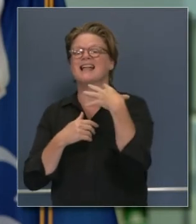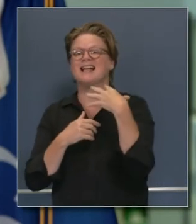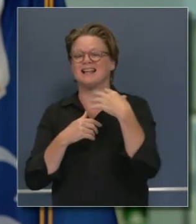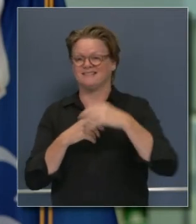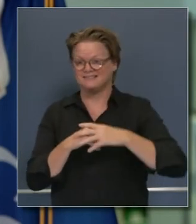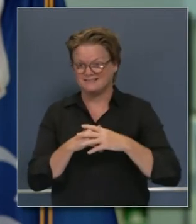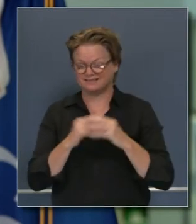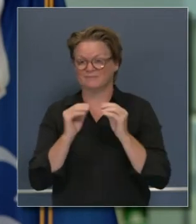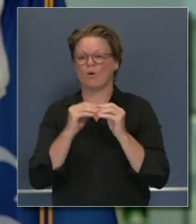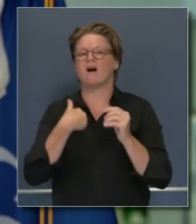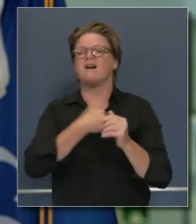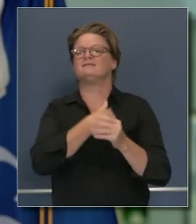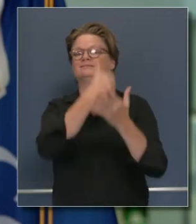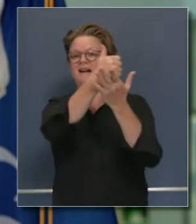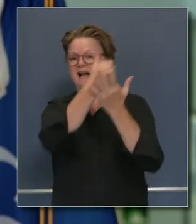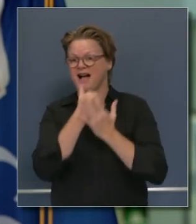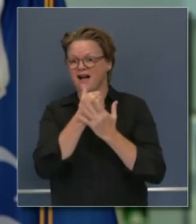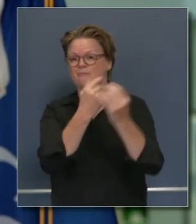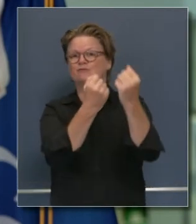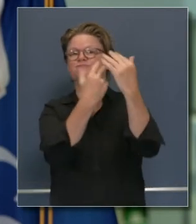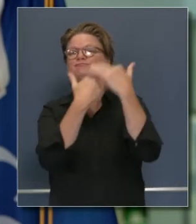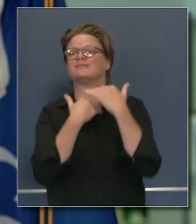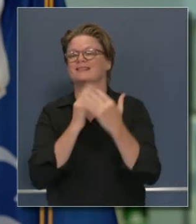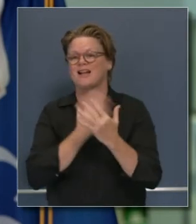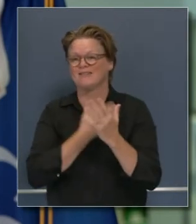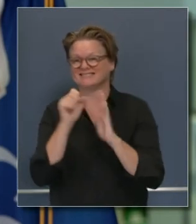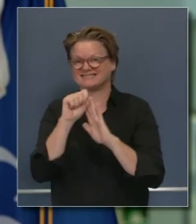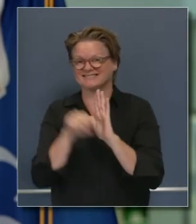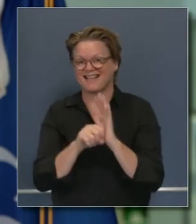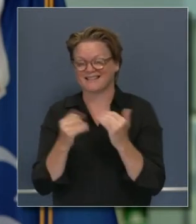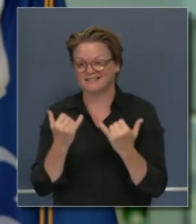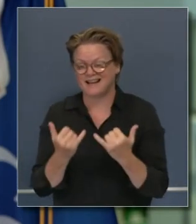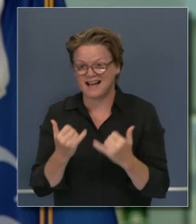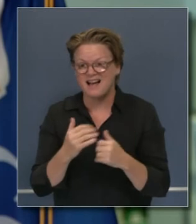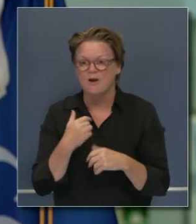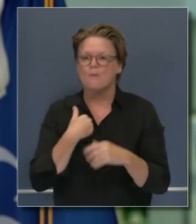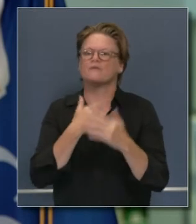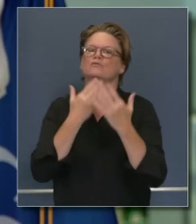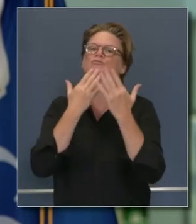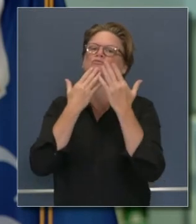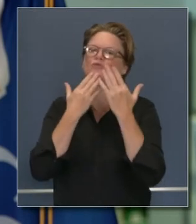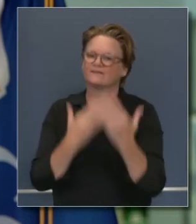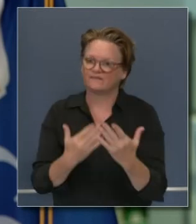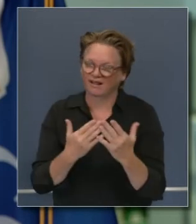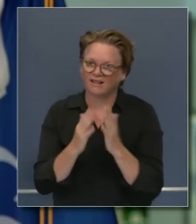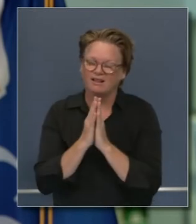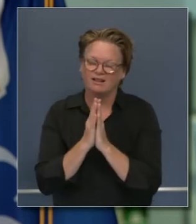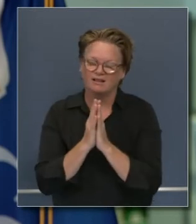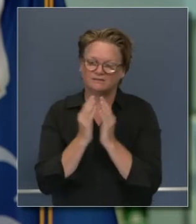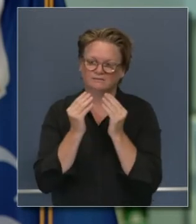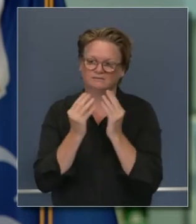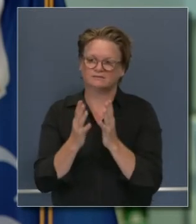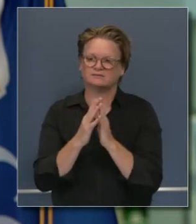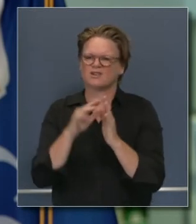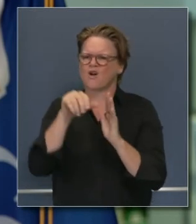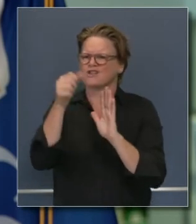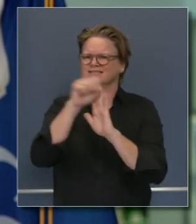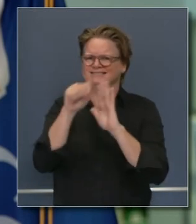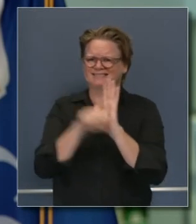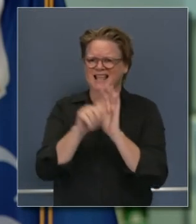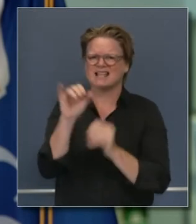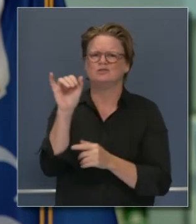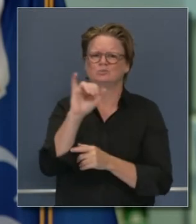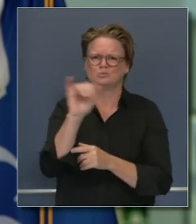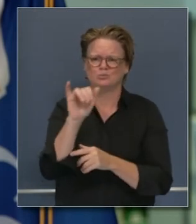compensar más que compensar a lo que se pueda perder con los recursos que se pudieran ir de texas todos los demás estados que han proporcionado recursos